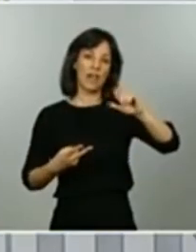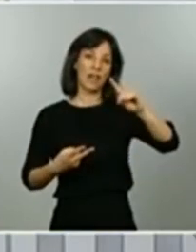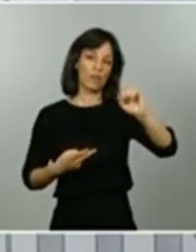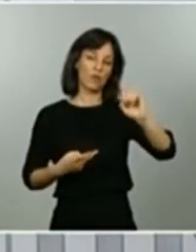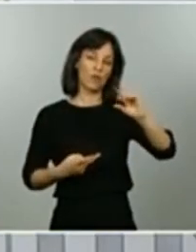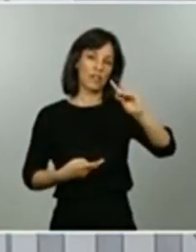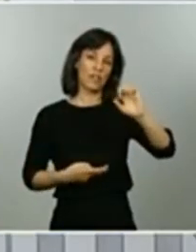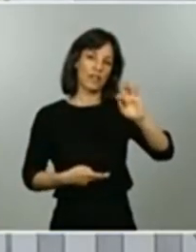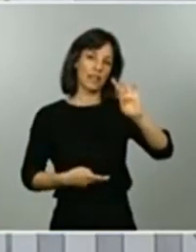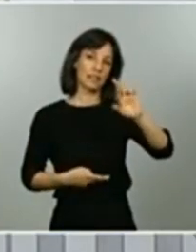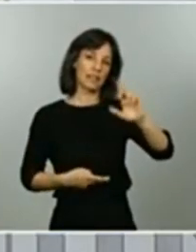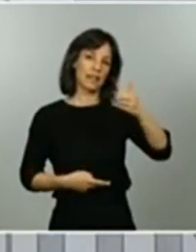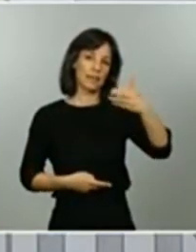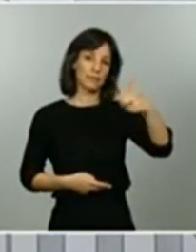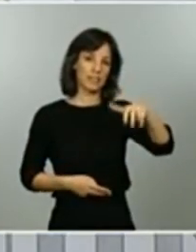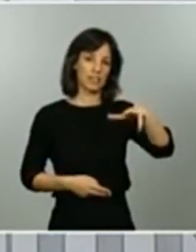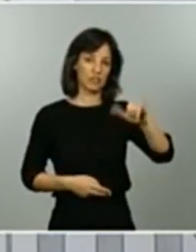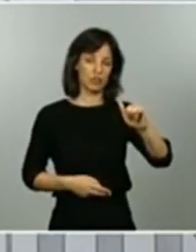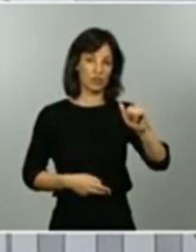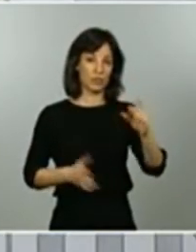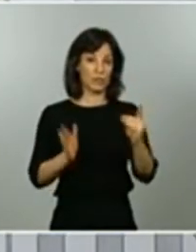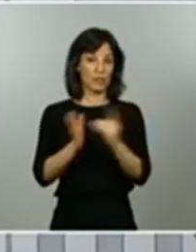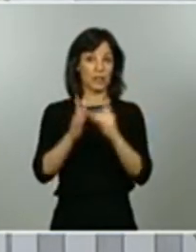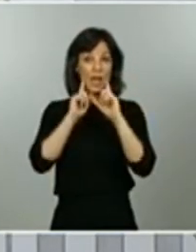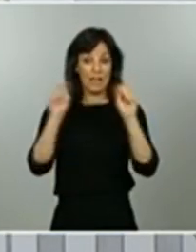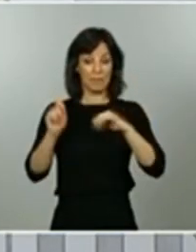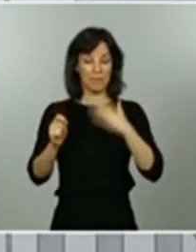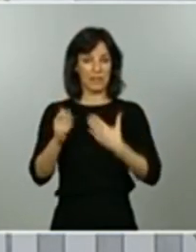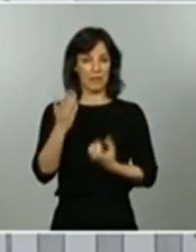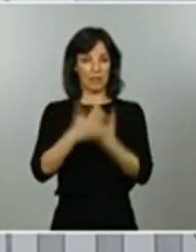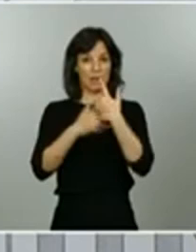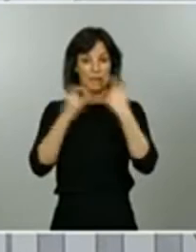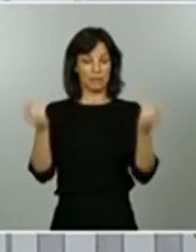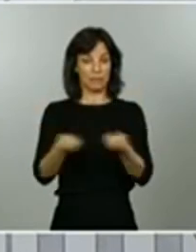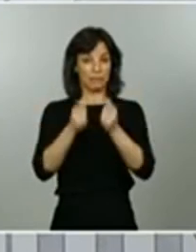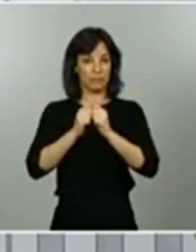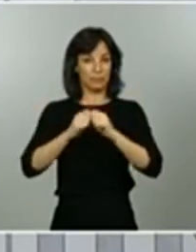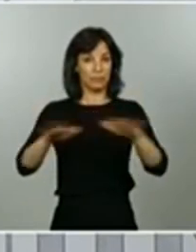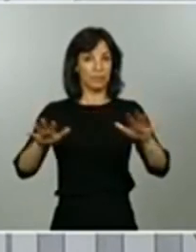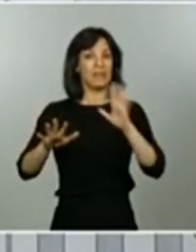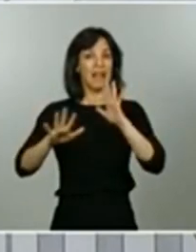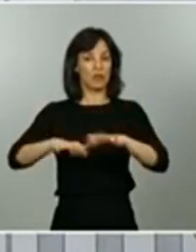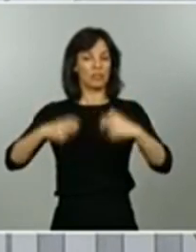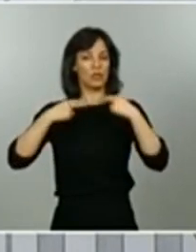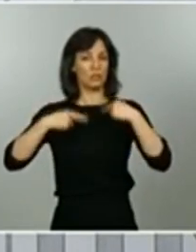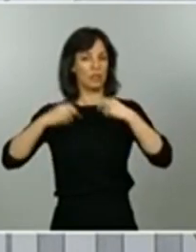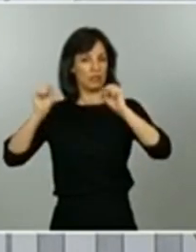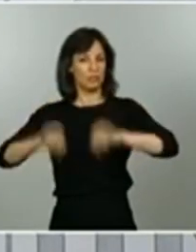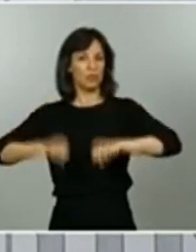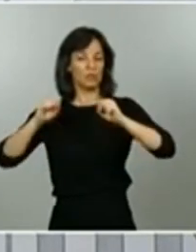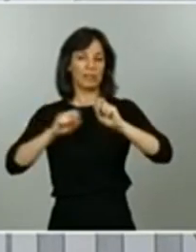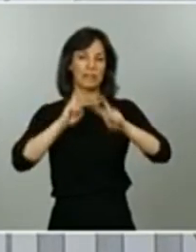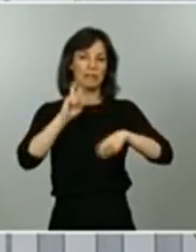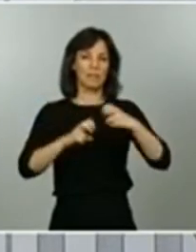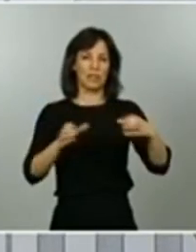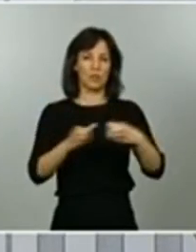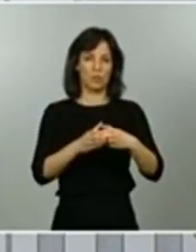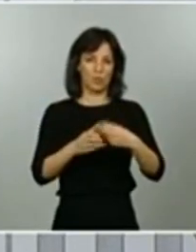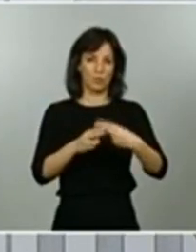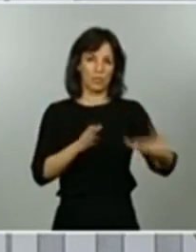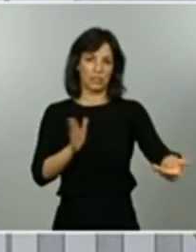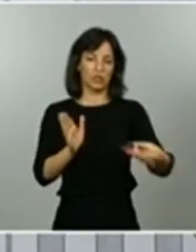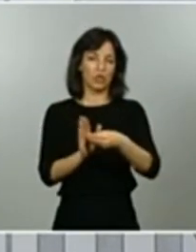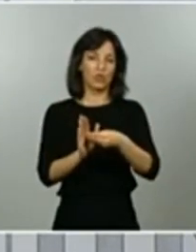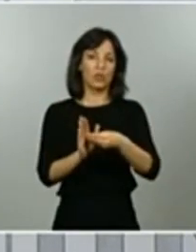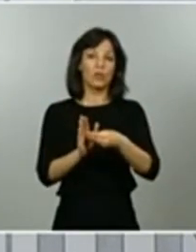alarma que también se publicará mañana por la mañana en los términos que fue aprobado por el Congreso de los Diputados y enmienda de un grupo político el condado de Treviño como todos aquellos